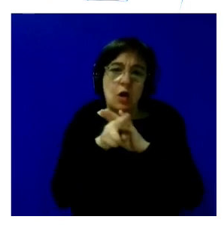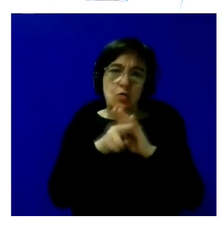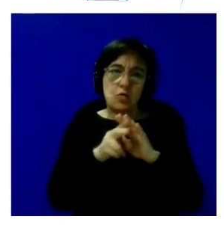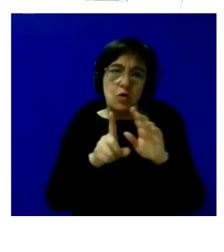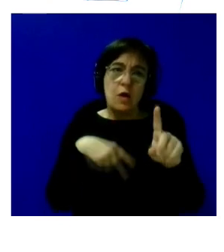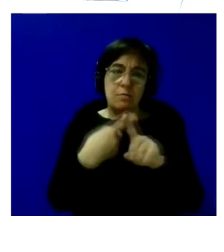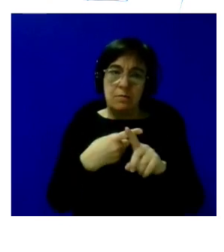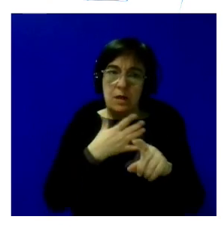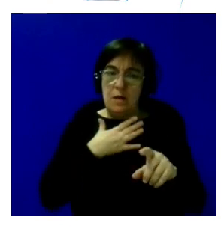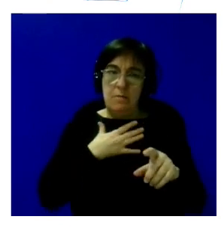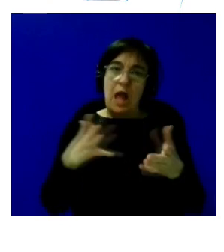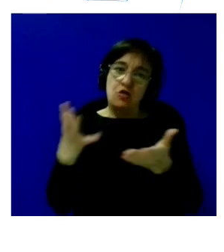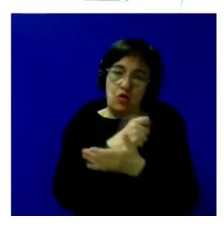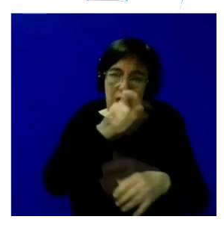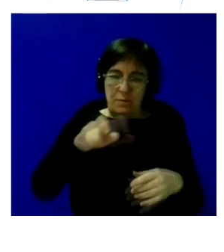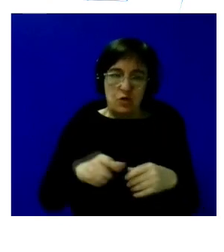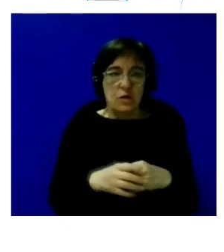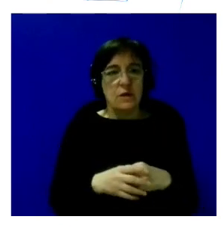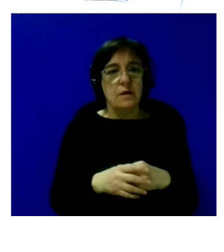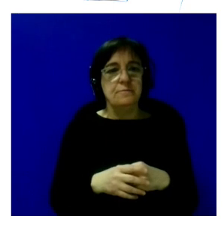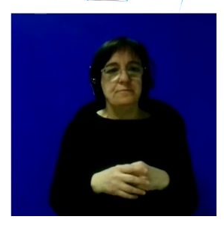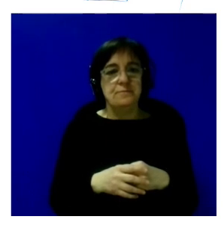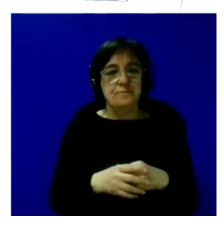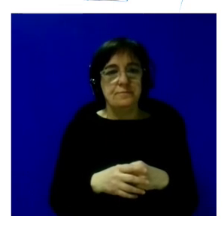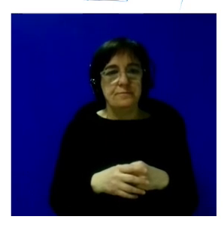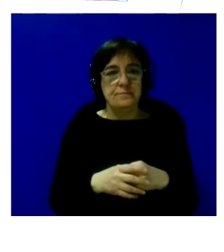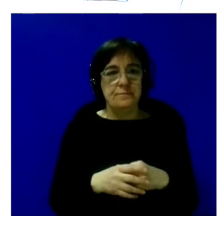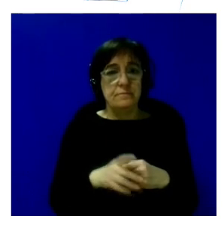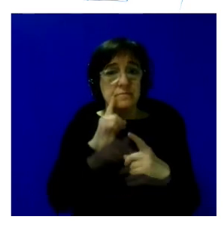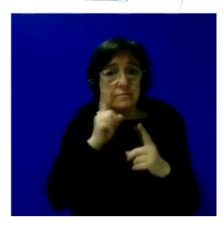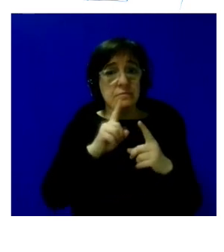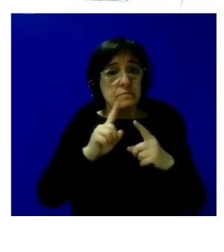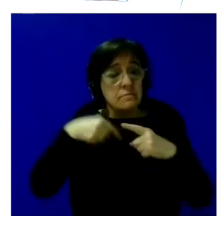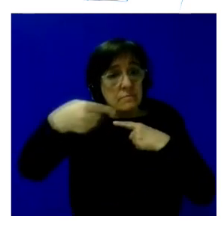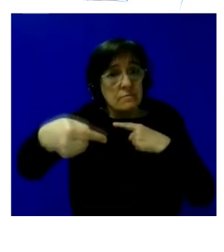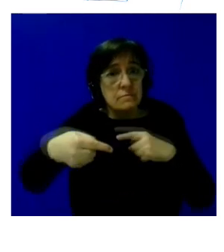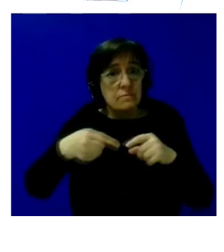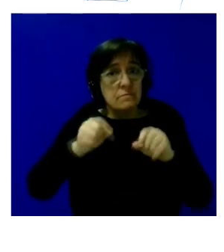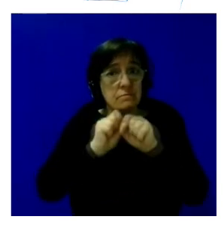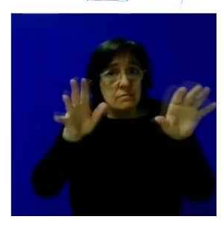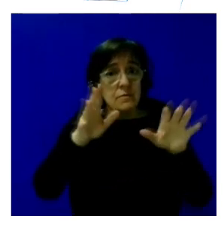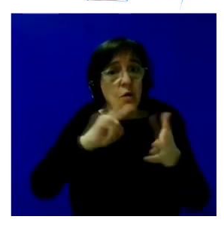está en la comunidad para todas las personas ¿es replicable este proyecto? pues claro que sí